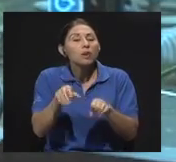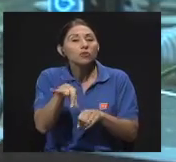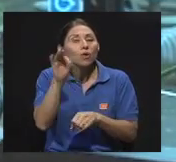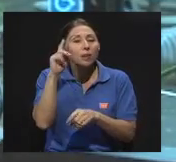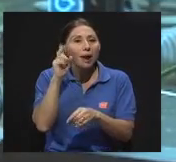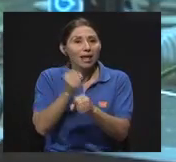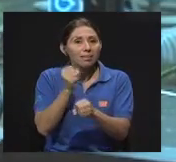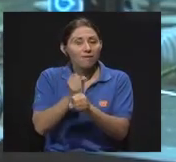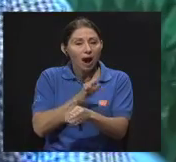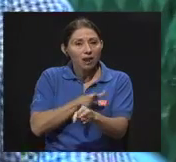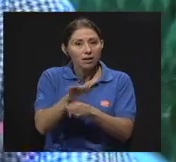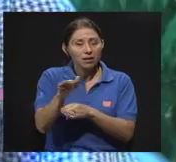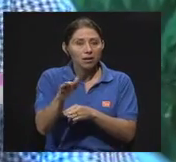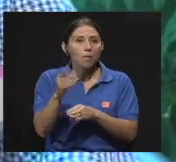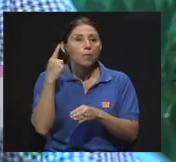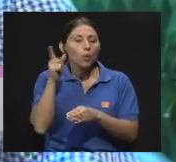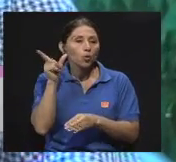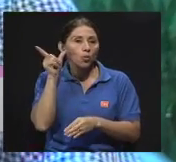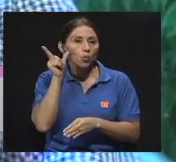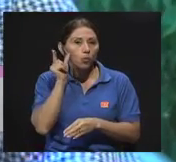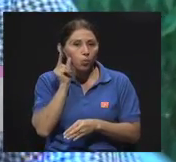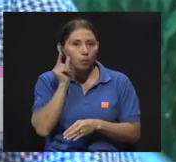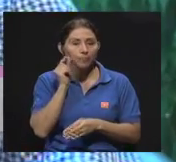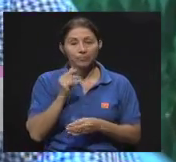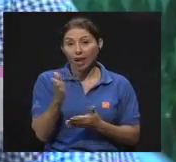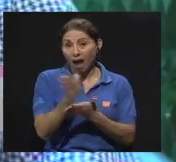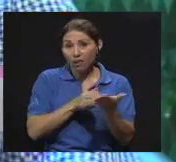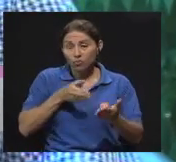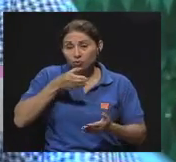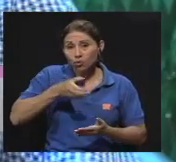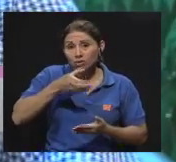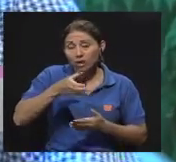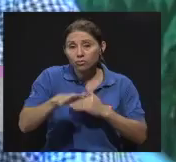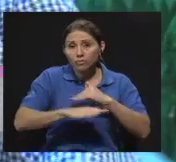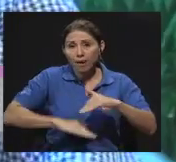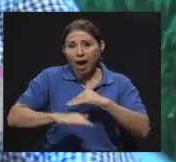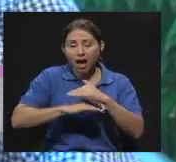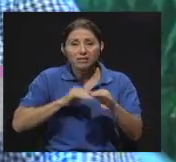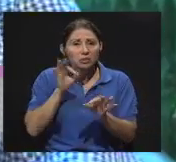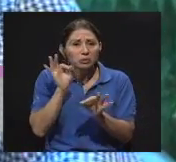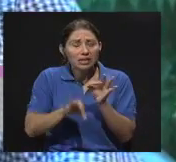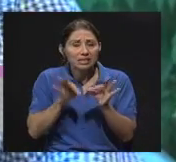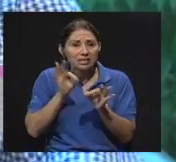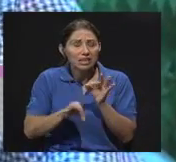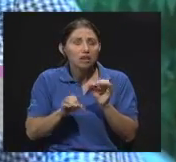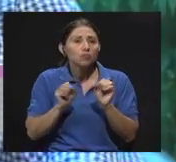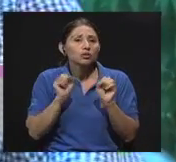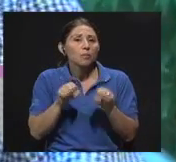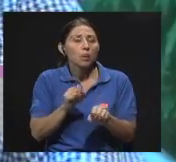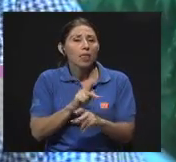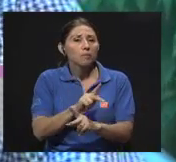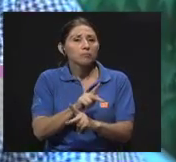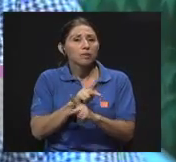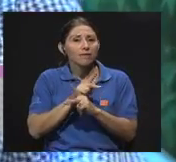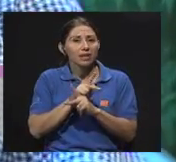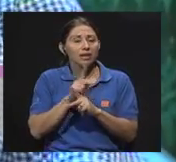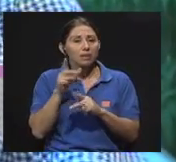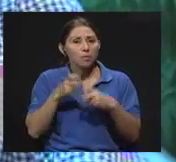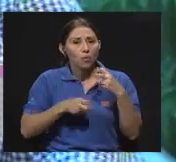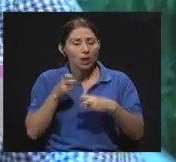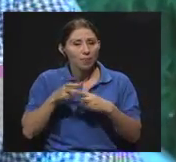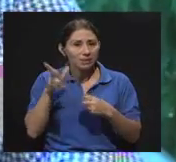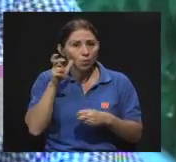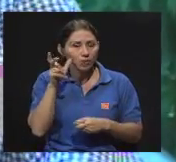a su pérdida auditiva. Doctor, ¿algunos consejos básicos, sencillos, que nos puedan llevar a tratar de prevenir estos problemas